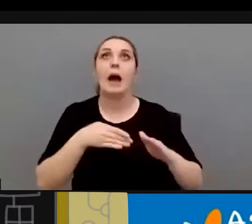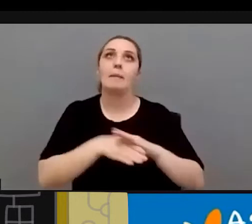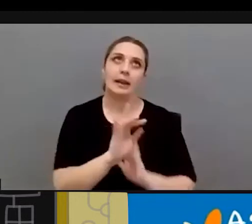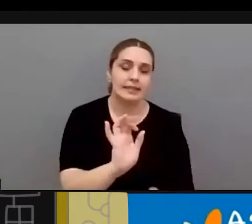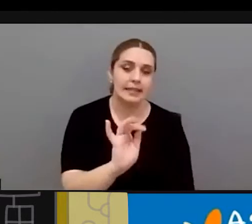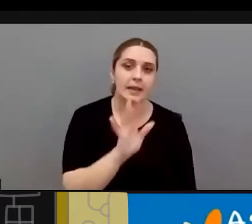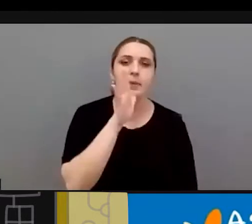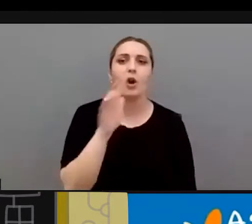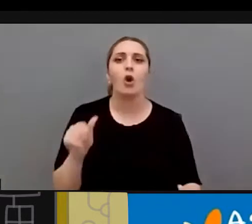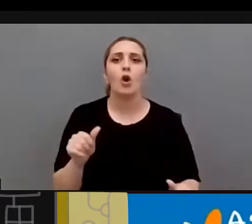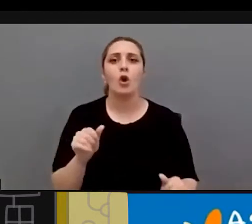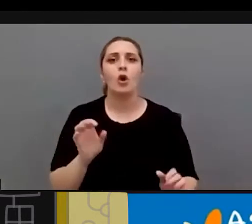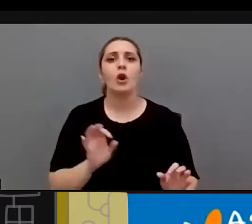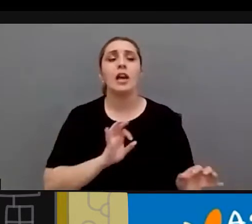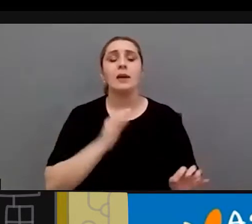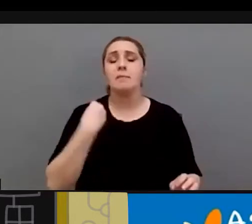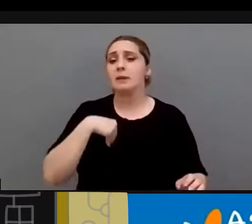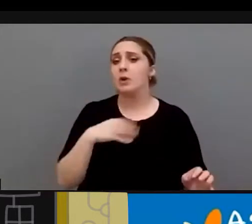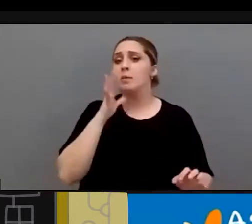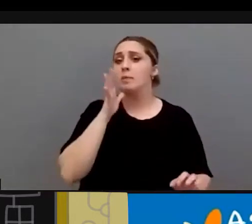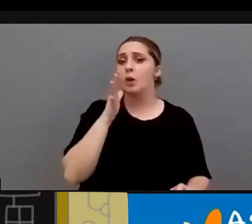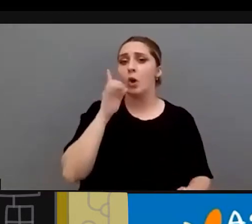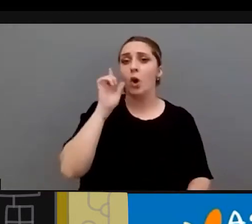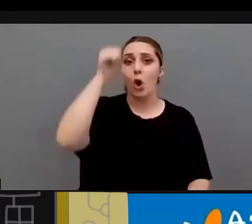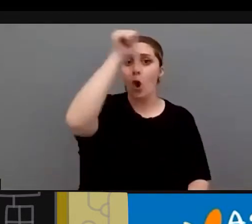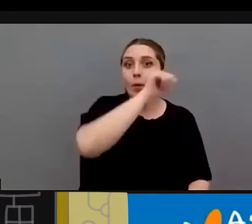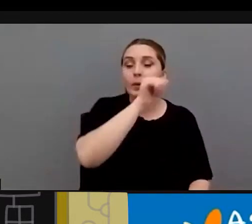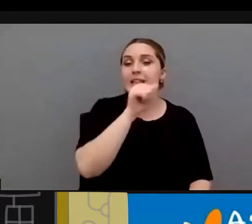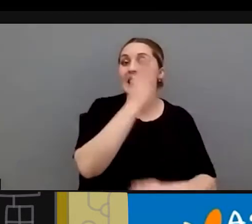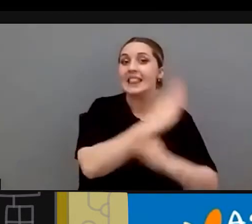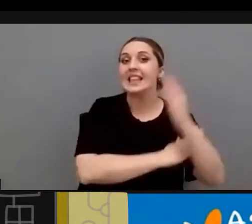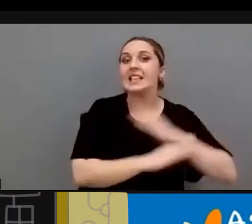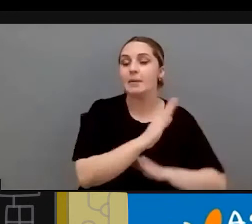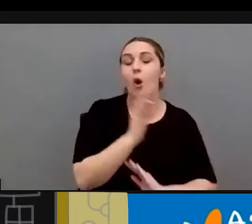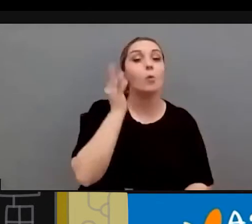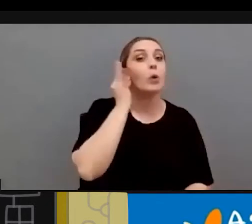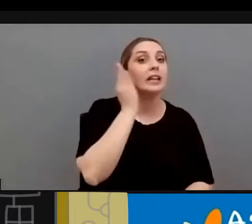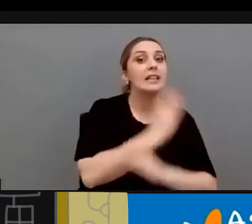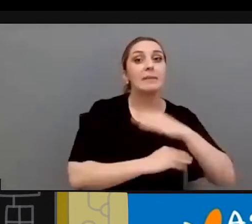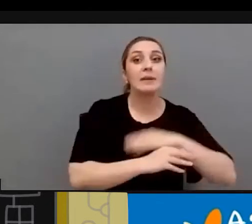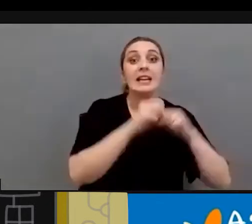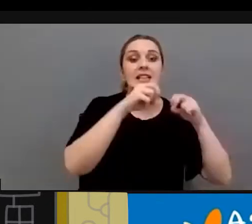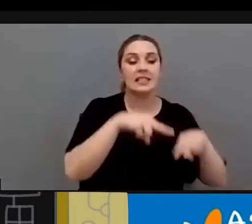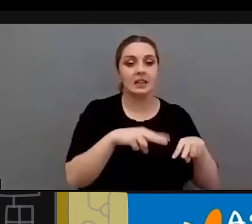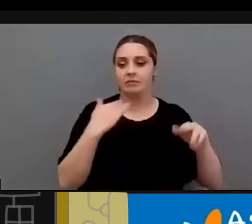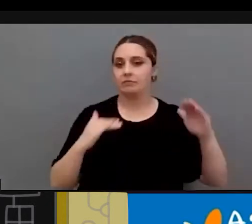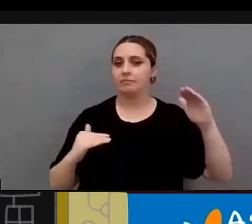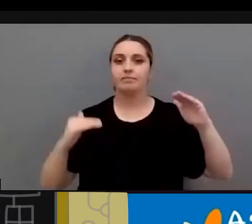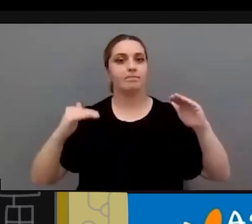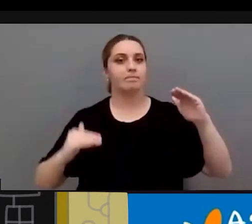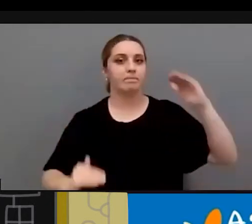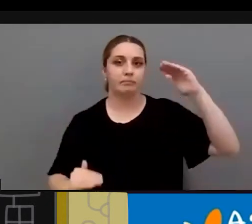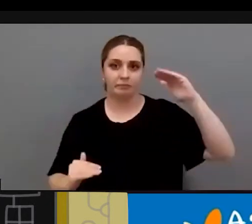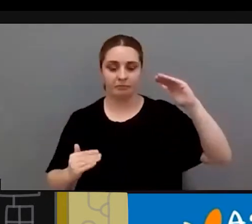pero no en la proporción que acceden los hombres con discapacidad y las mujeres que no tienen discapacidad. Yo, a lo largo de estos